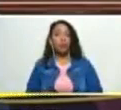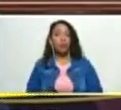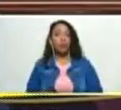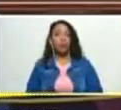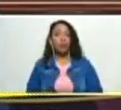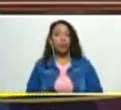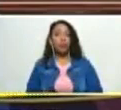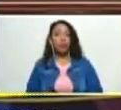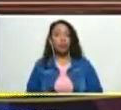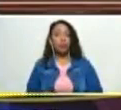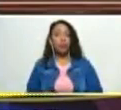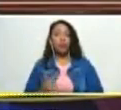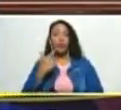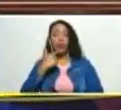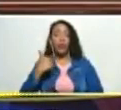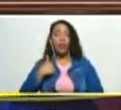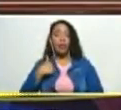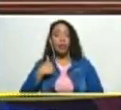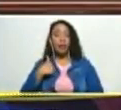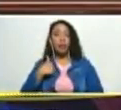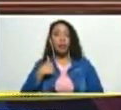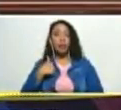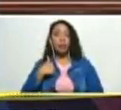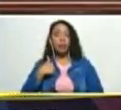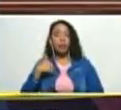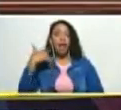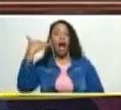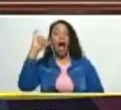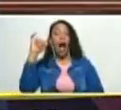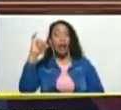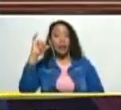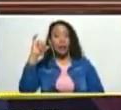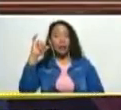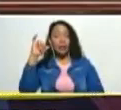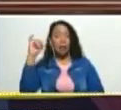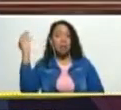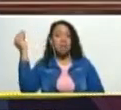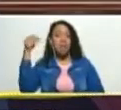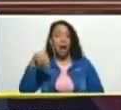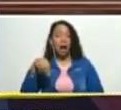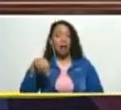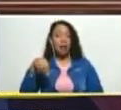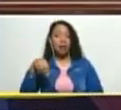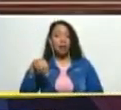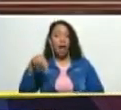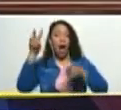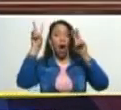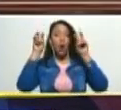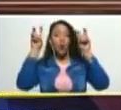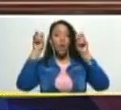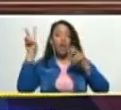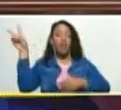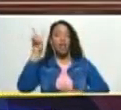y nos dicen que hay espacio para una nueva Venezuela